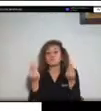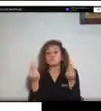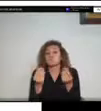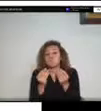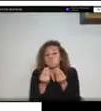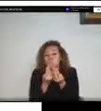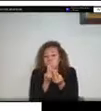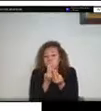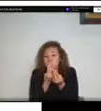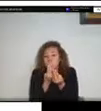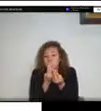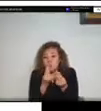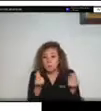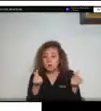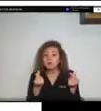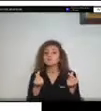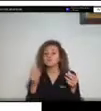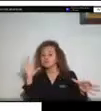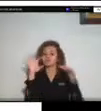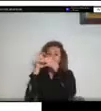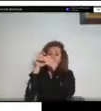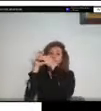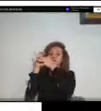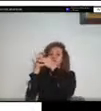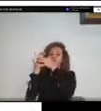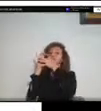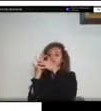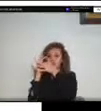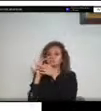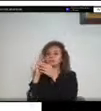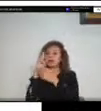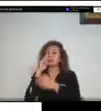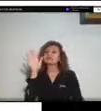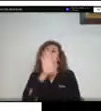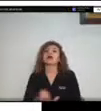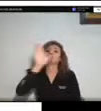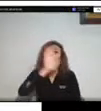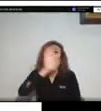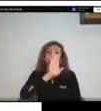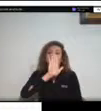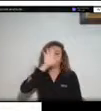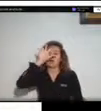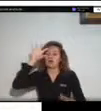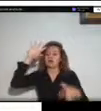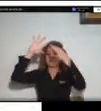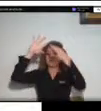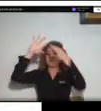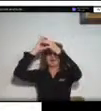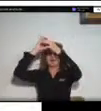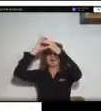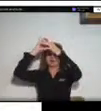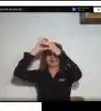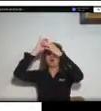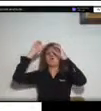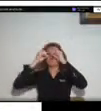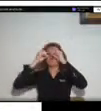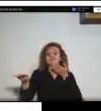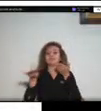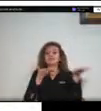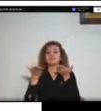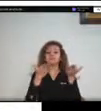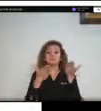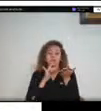las autoridades del orden nacional y adicionalmente nos articulamos con los servicios de emergencia y con las comunidades para dar una atención